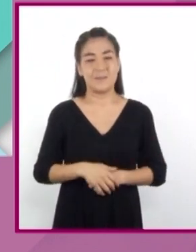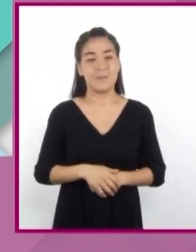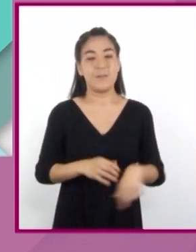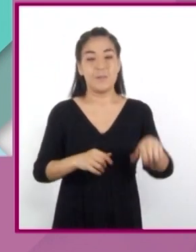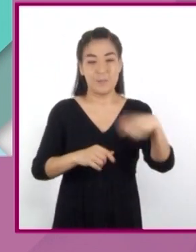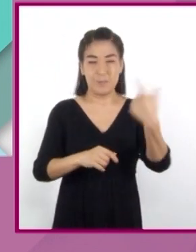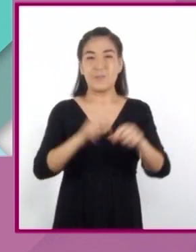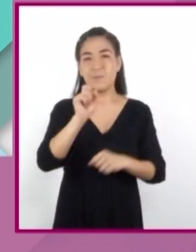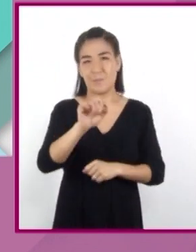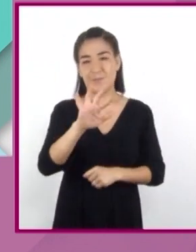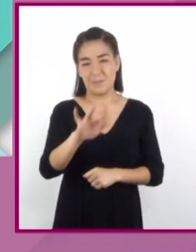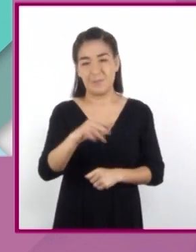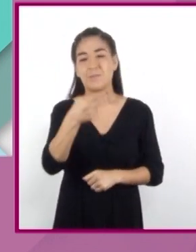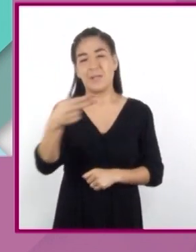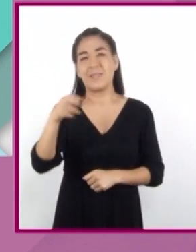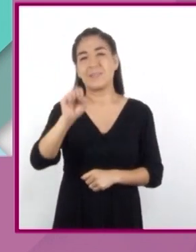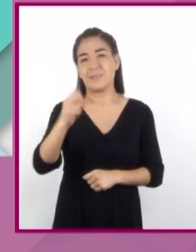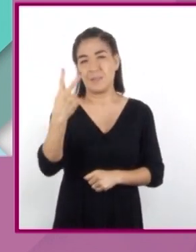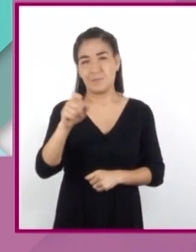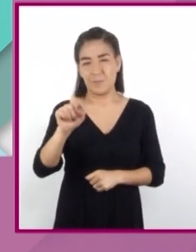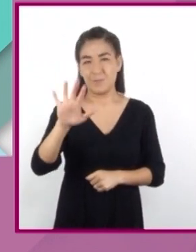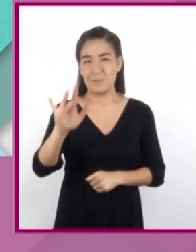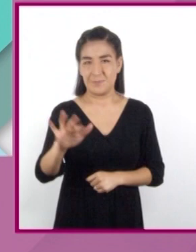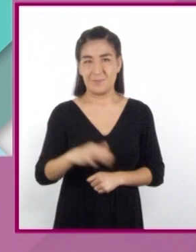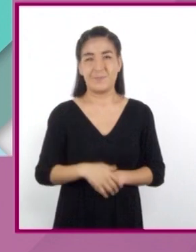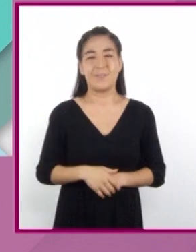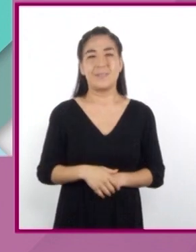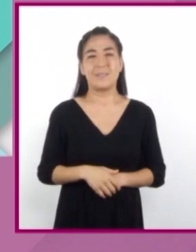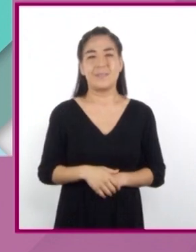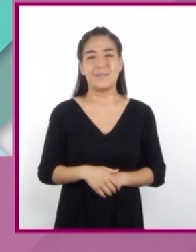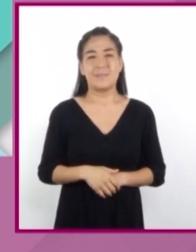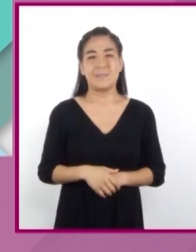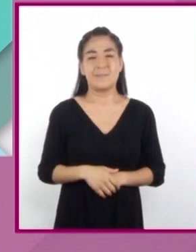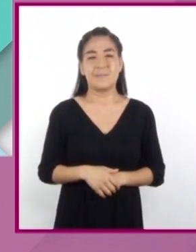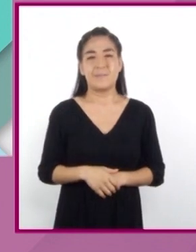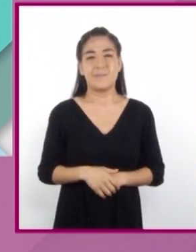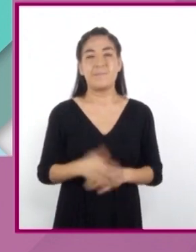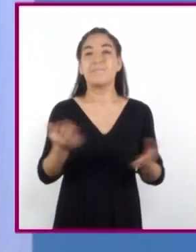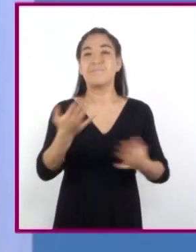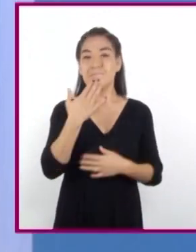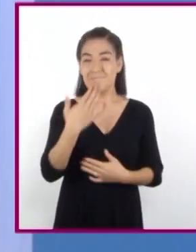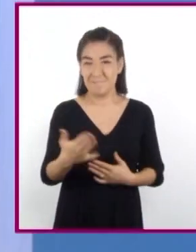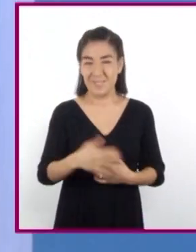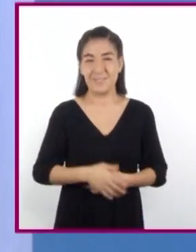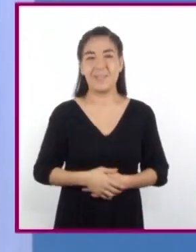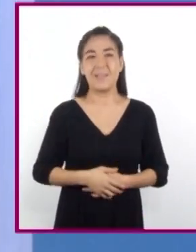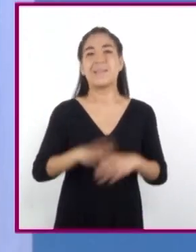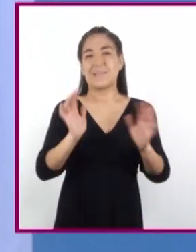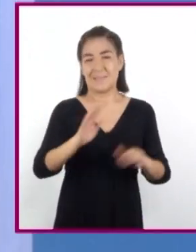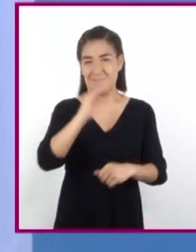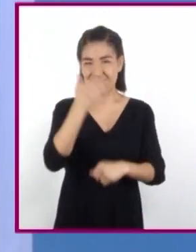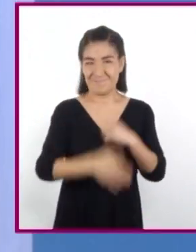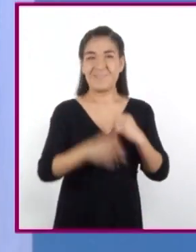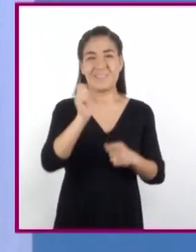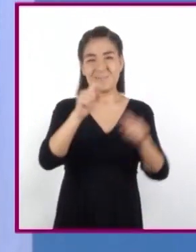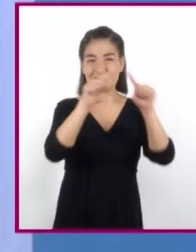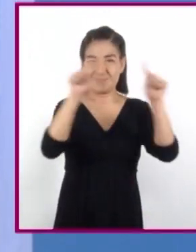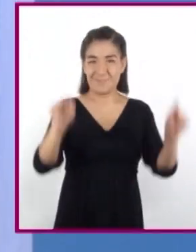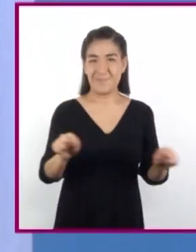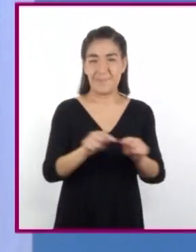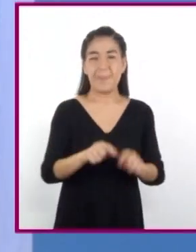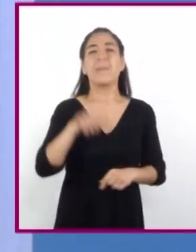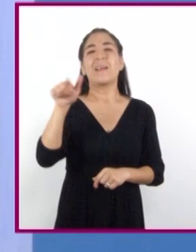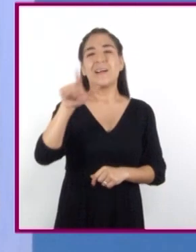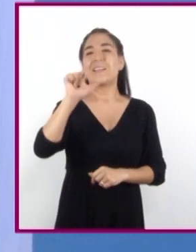.50 es igual a 62.50. Muy bien, hemos terminado la tabla y Laura